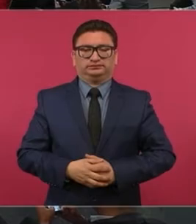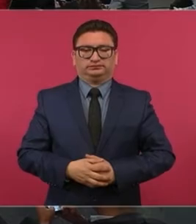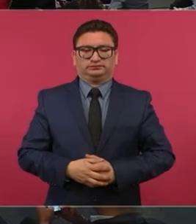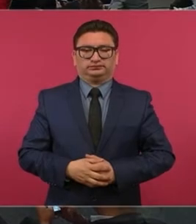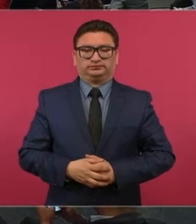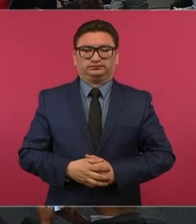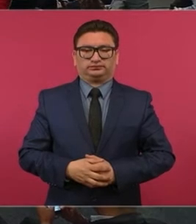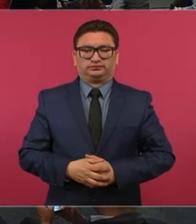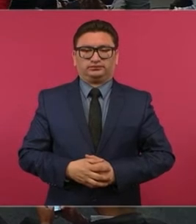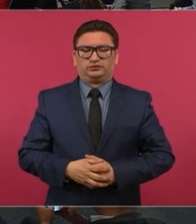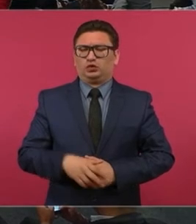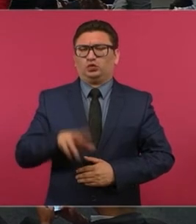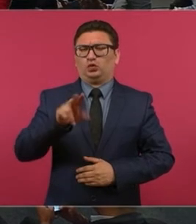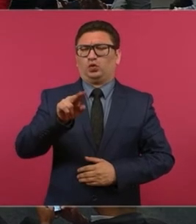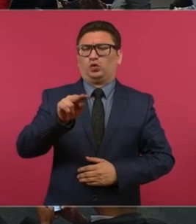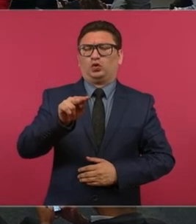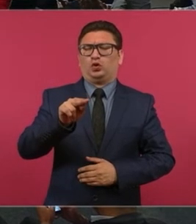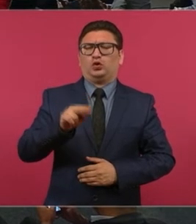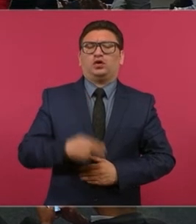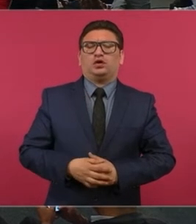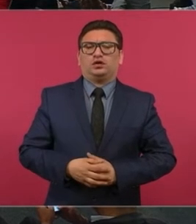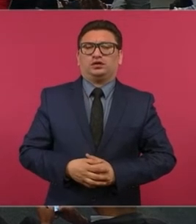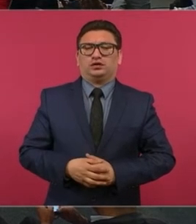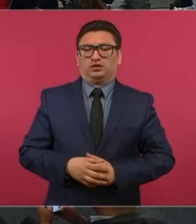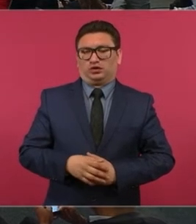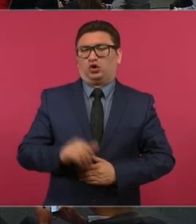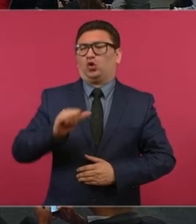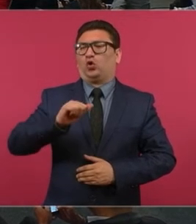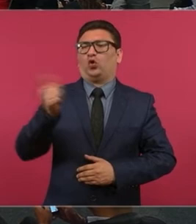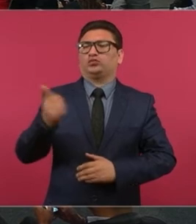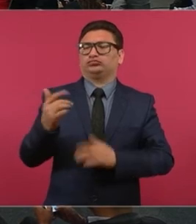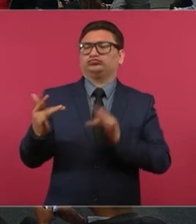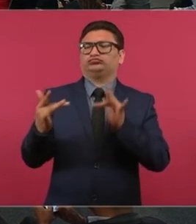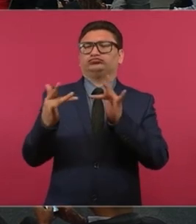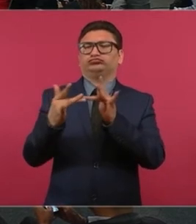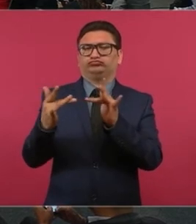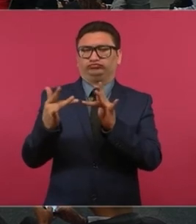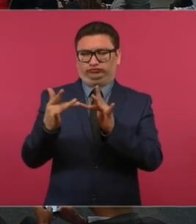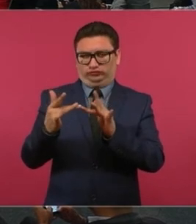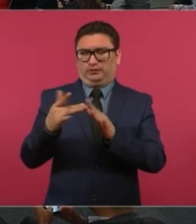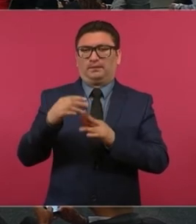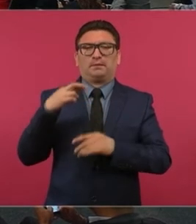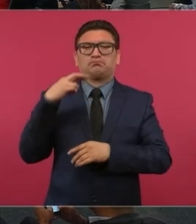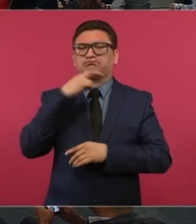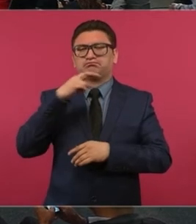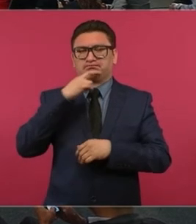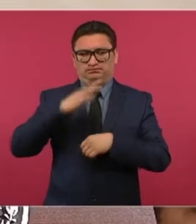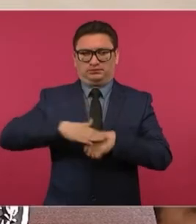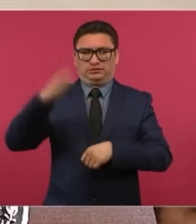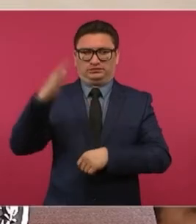No, tiene que ser por otra vía, más rápida,